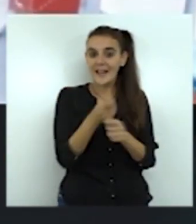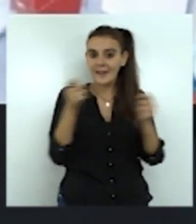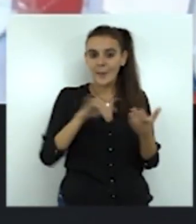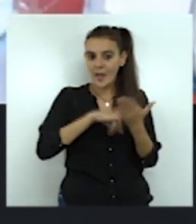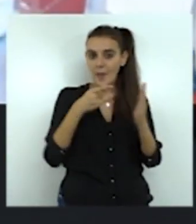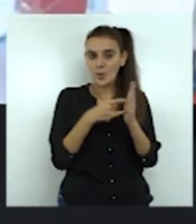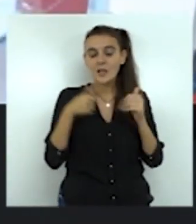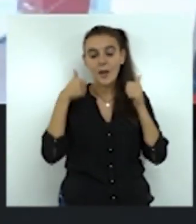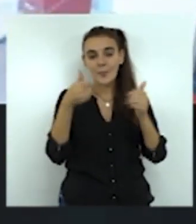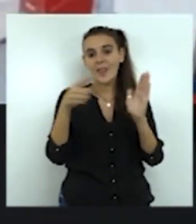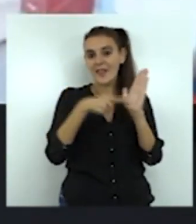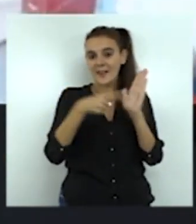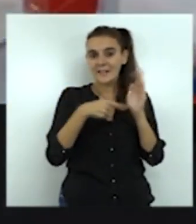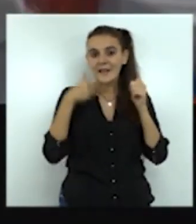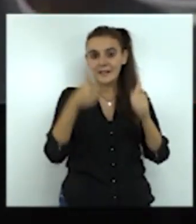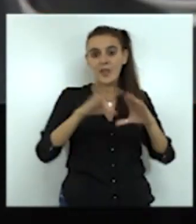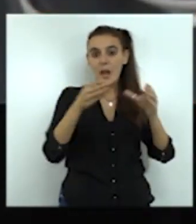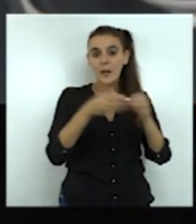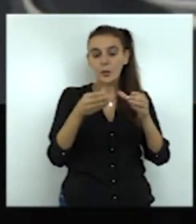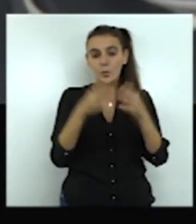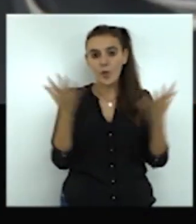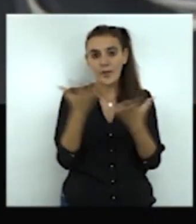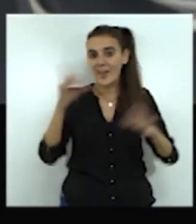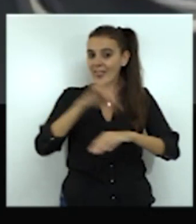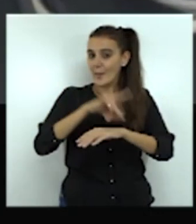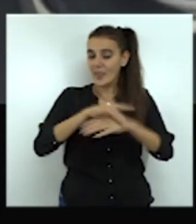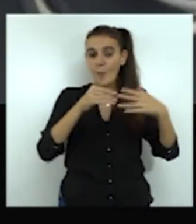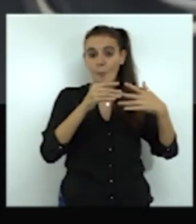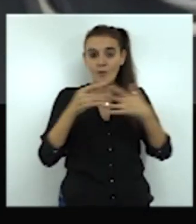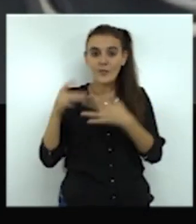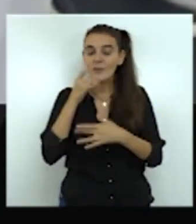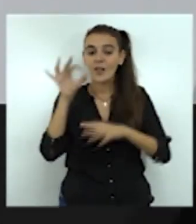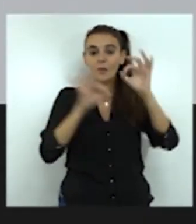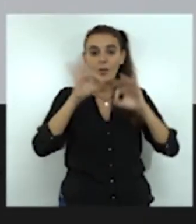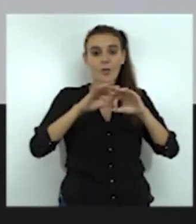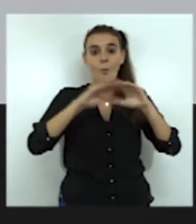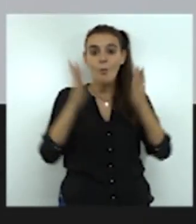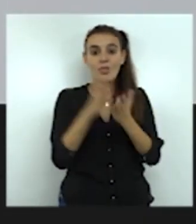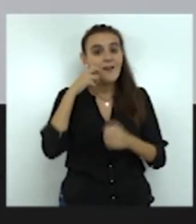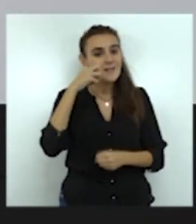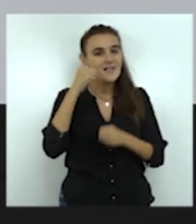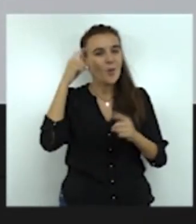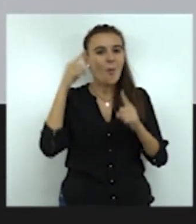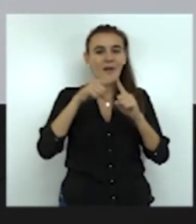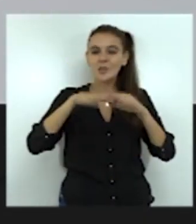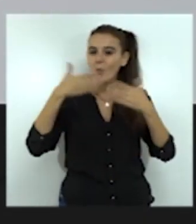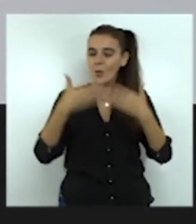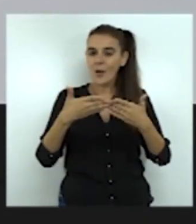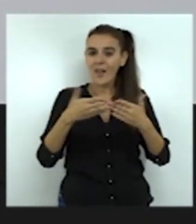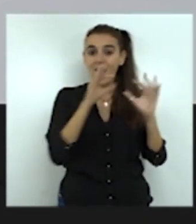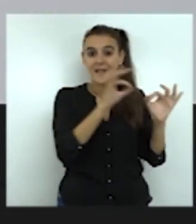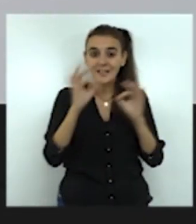de la iniciativa Equipo de Emergencias Médicas liderada por la Organización Mundial de la Salud, que tiene como objetivo estandarizar la respuesta a